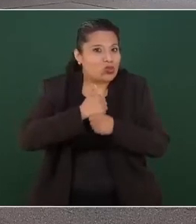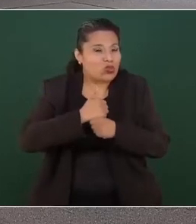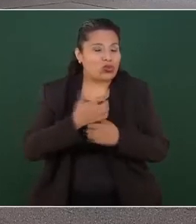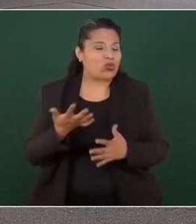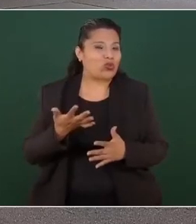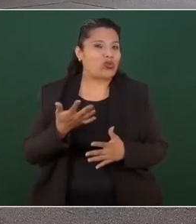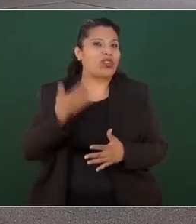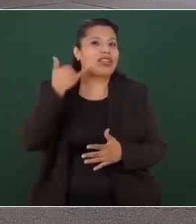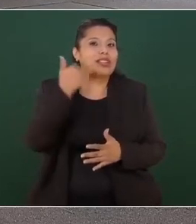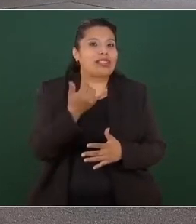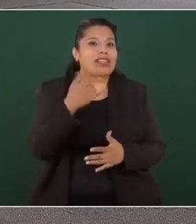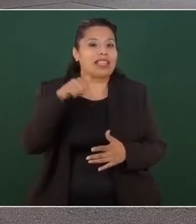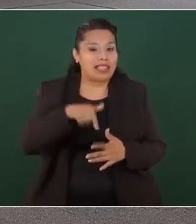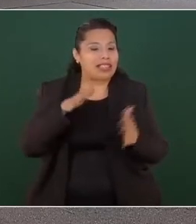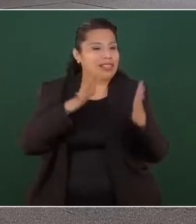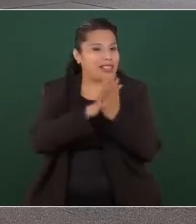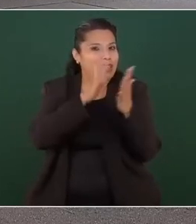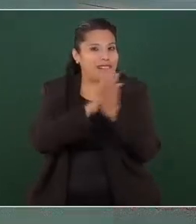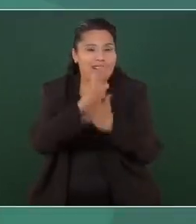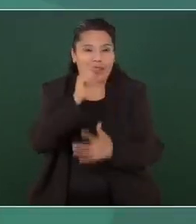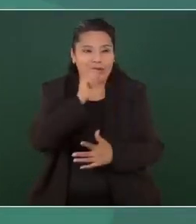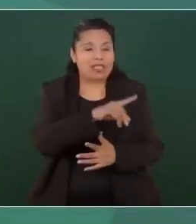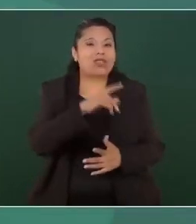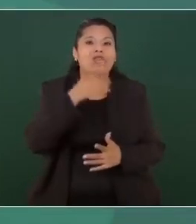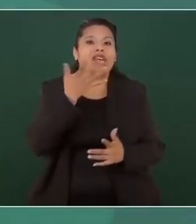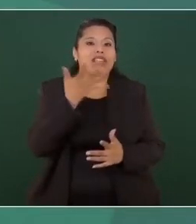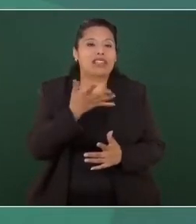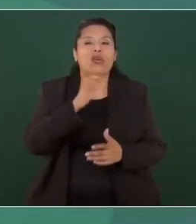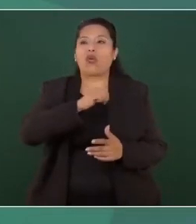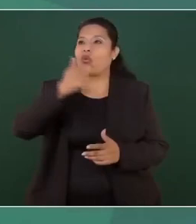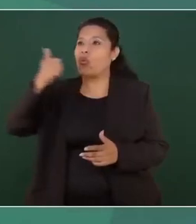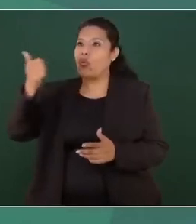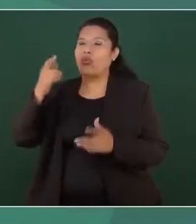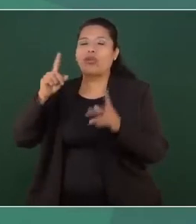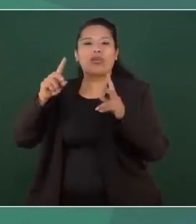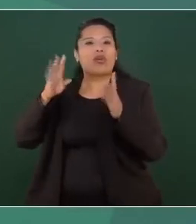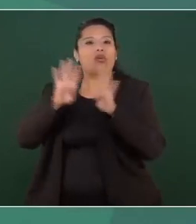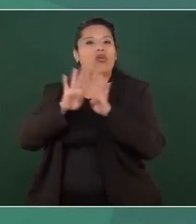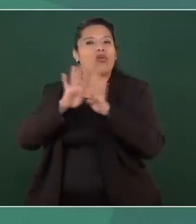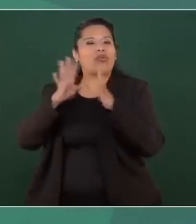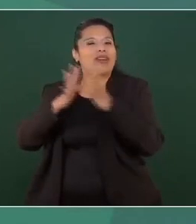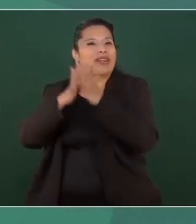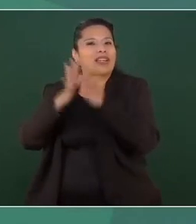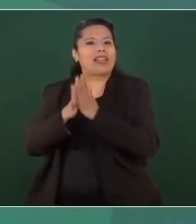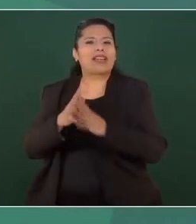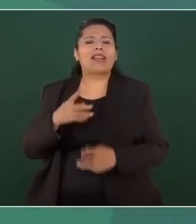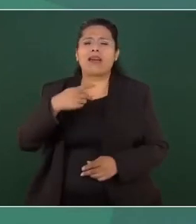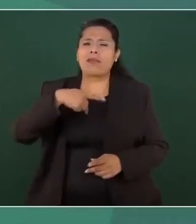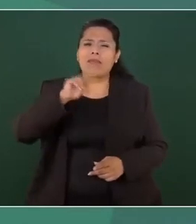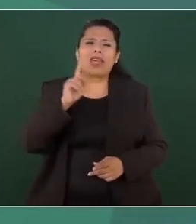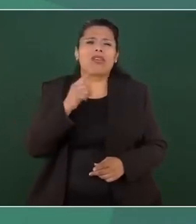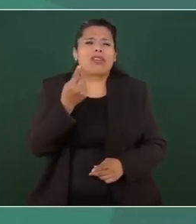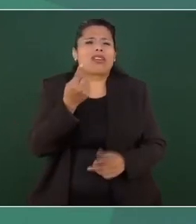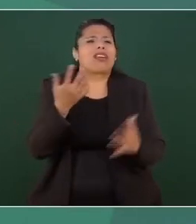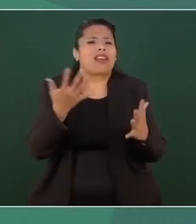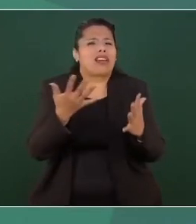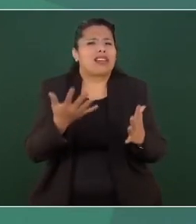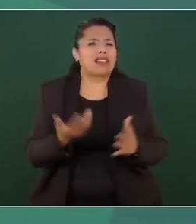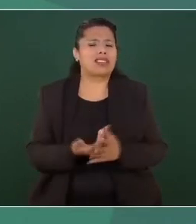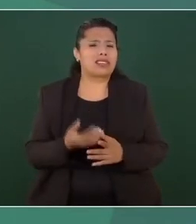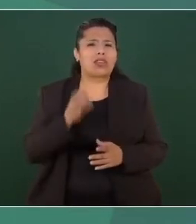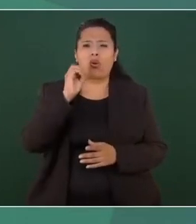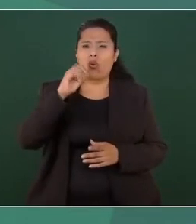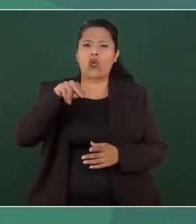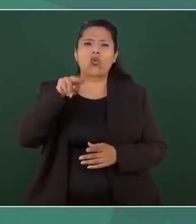por esa guerra y por otras? ¿Qué hace? ¿En qué está convertida la